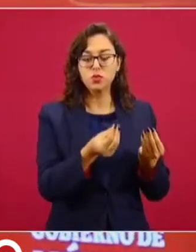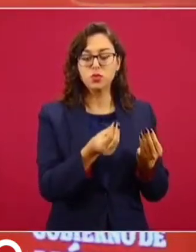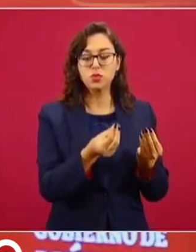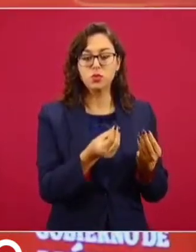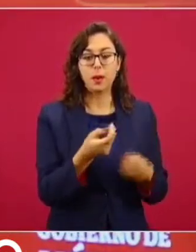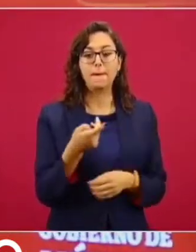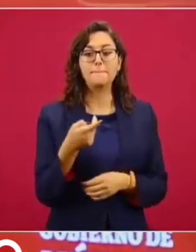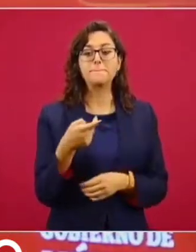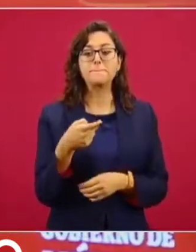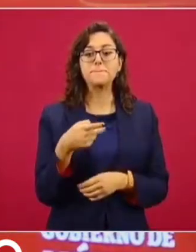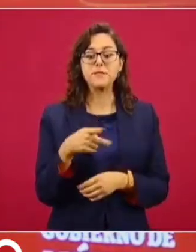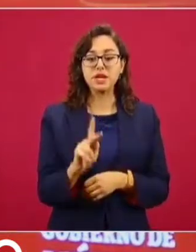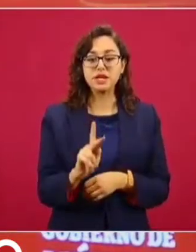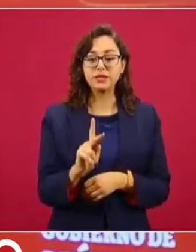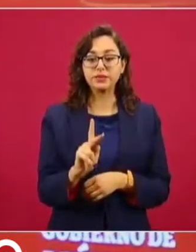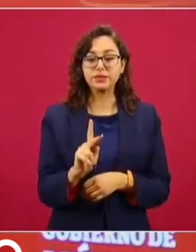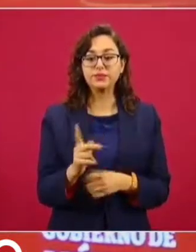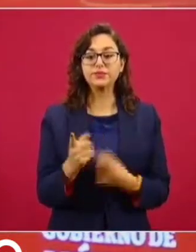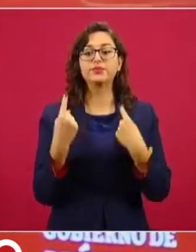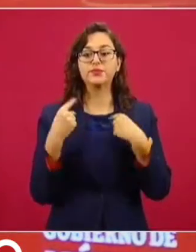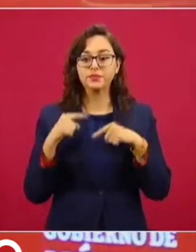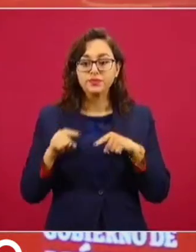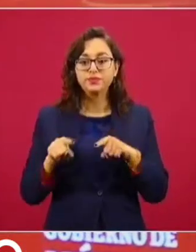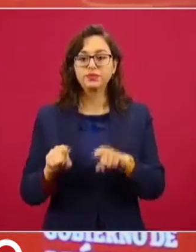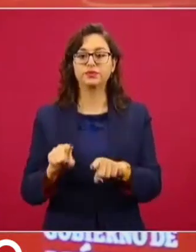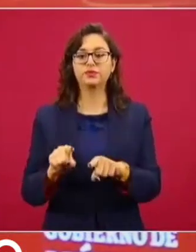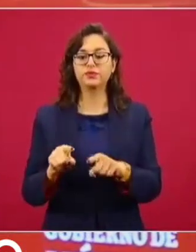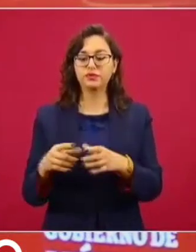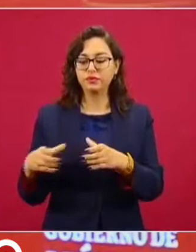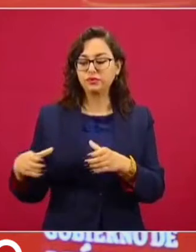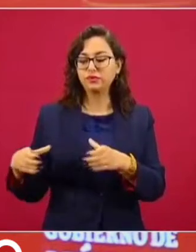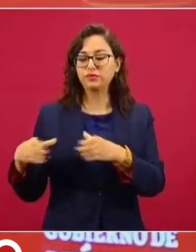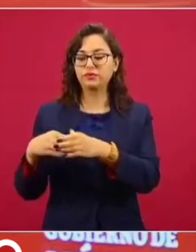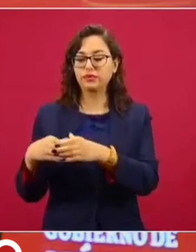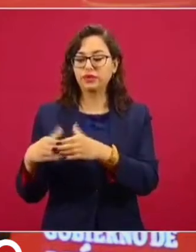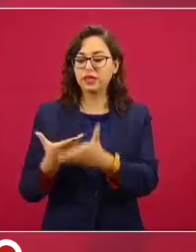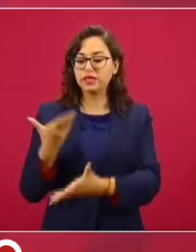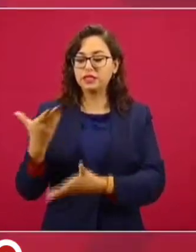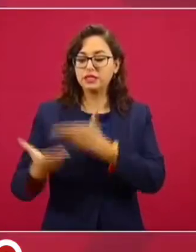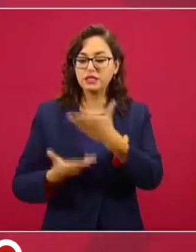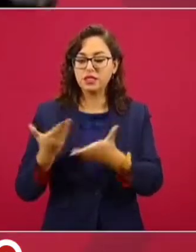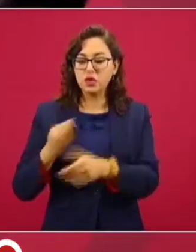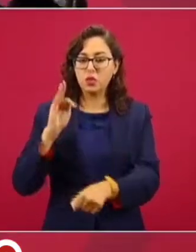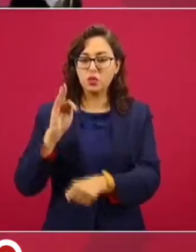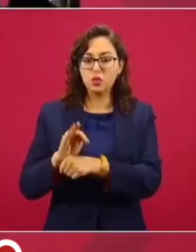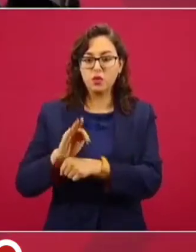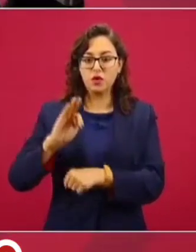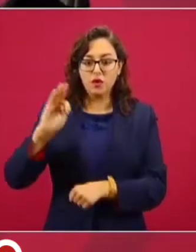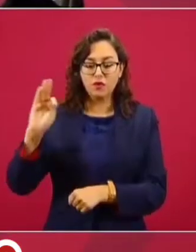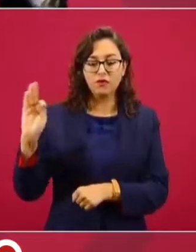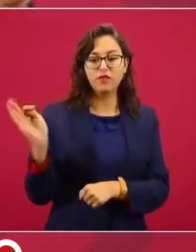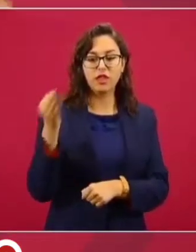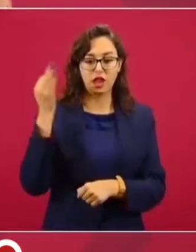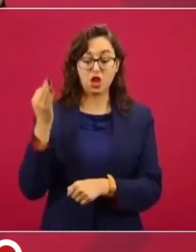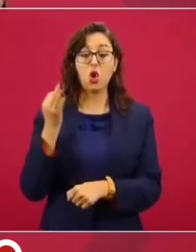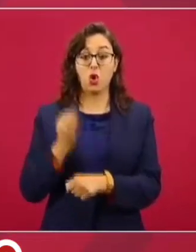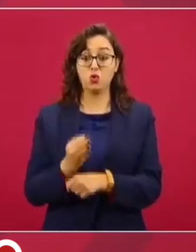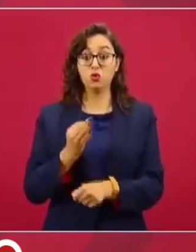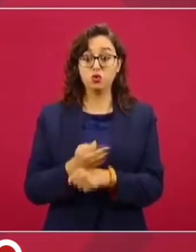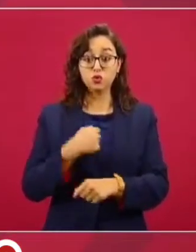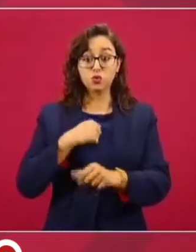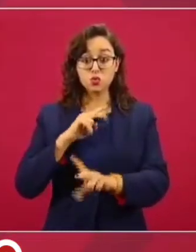Y al mismo tiempo se está creando el Servicio de Protección Federal. Ahora voy a eso, porque